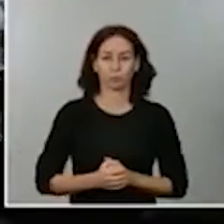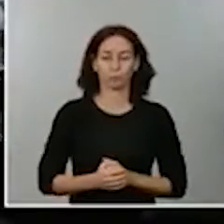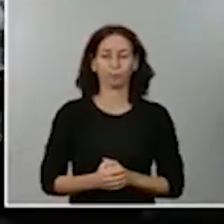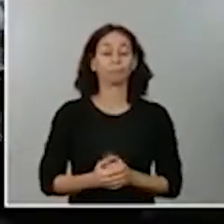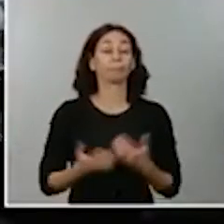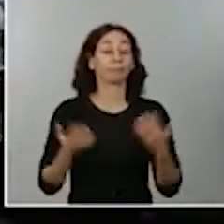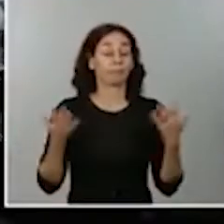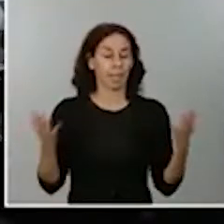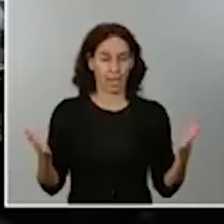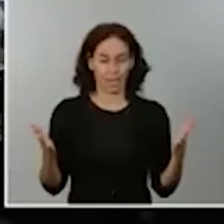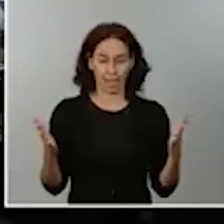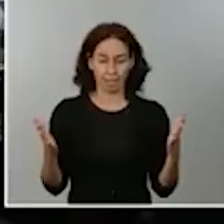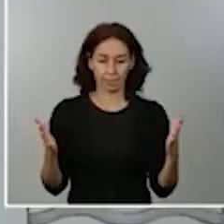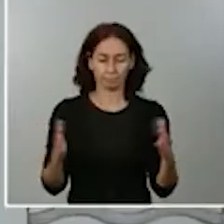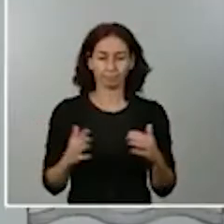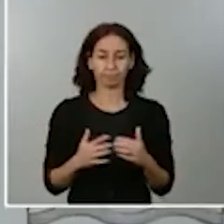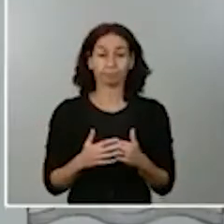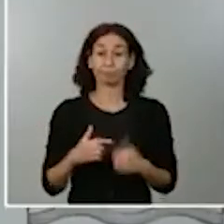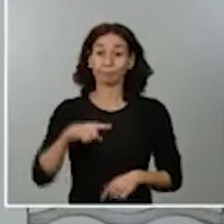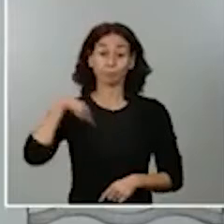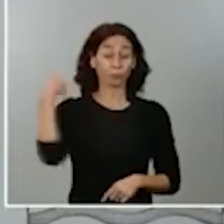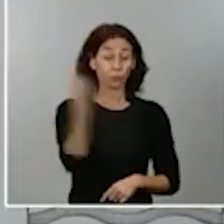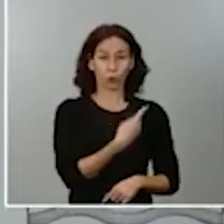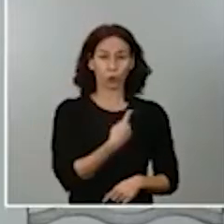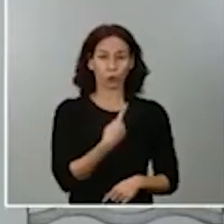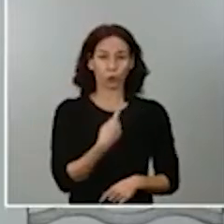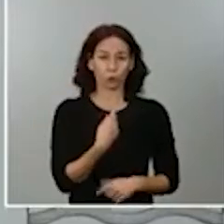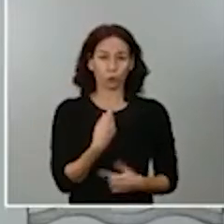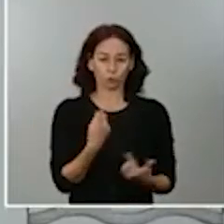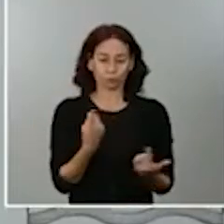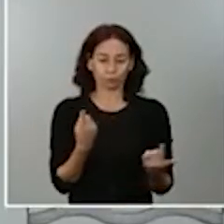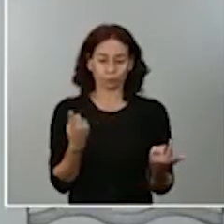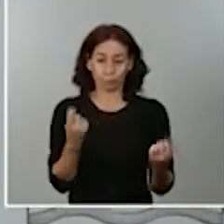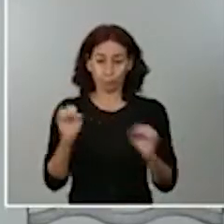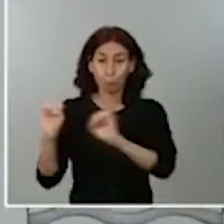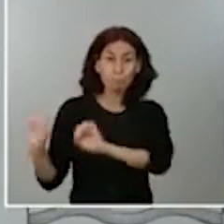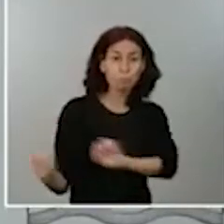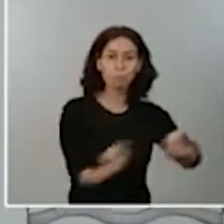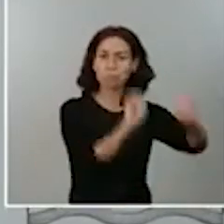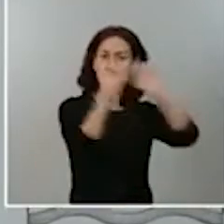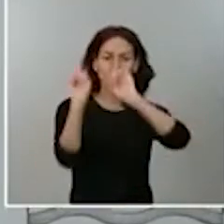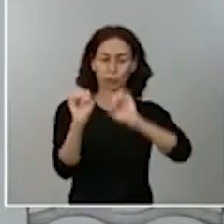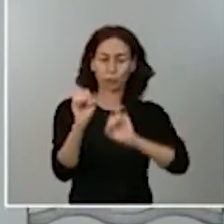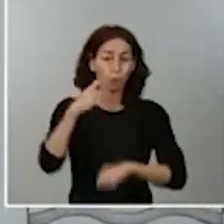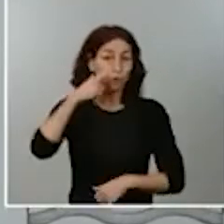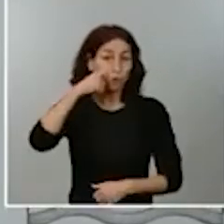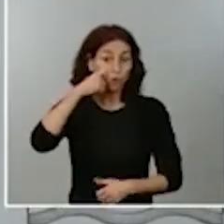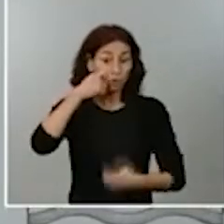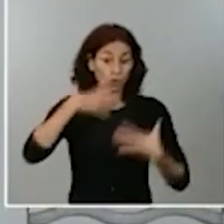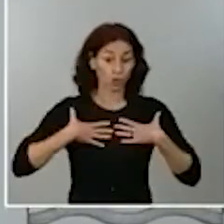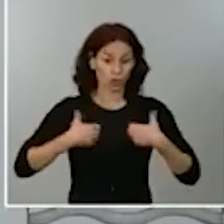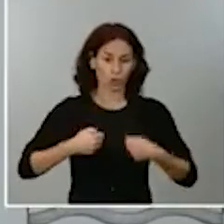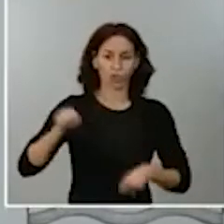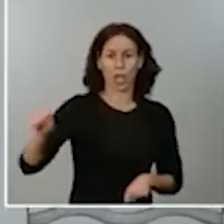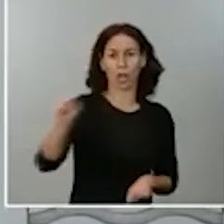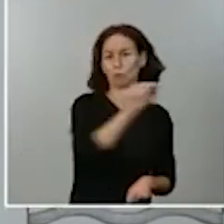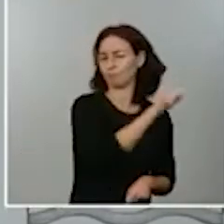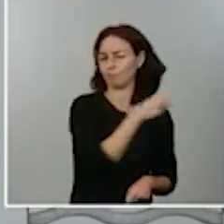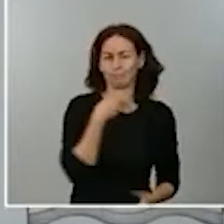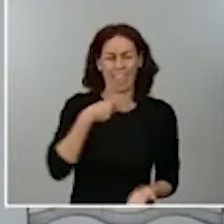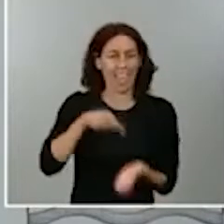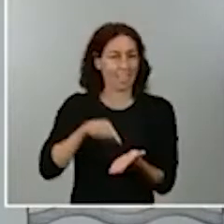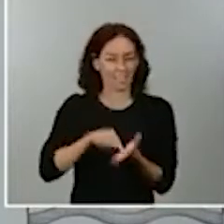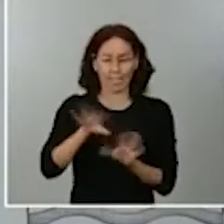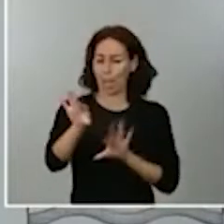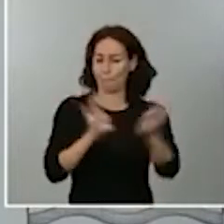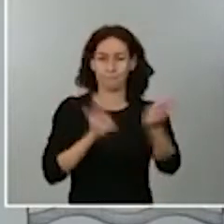es que no podíamos no actuar. Es la protección de la salud de los madrileños y el conjunto de españoles exigía tomar decisiones,